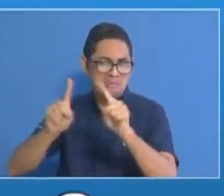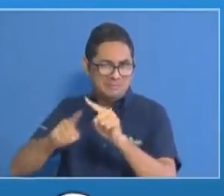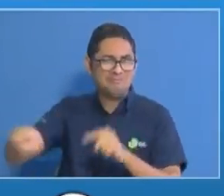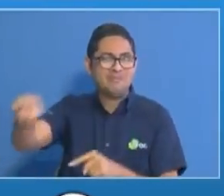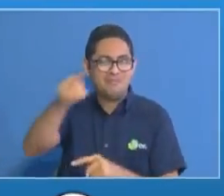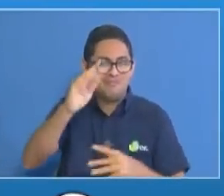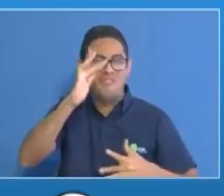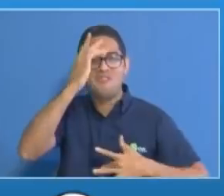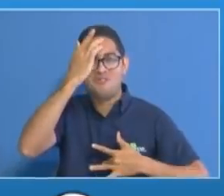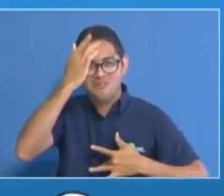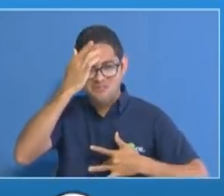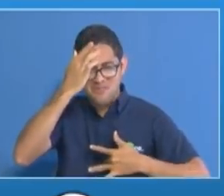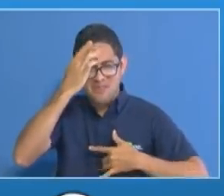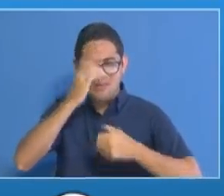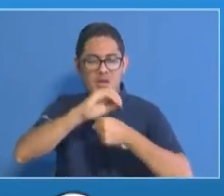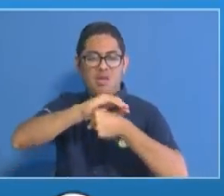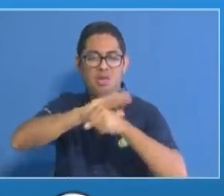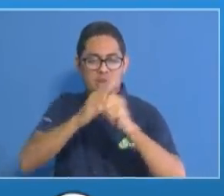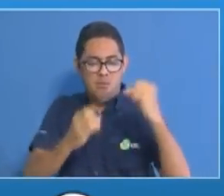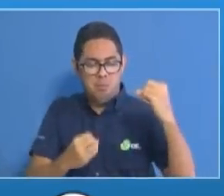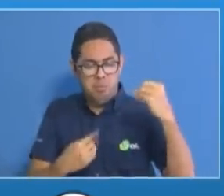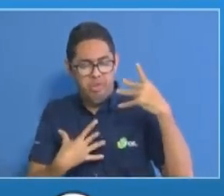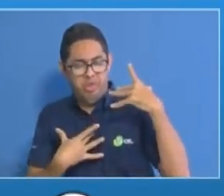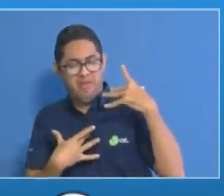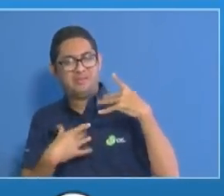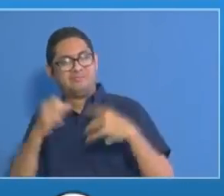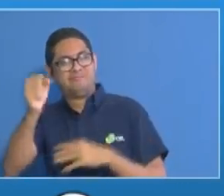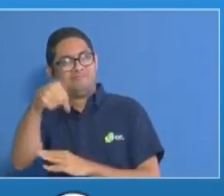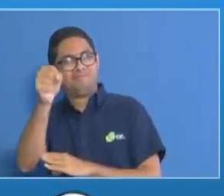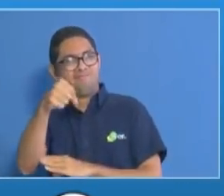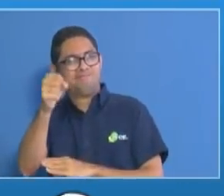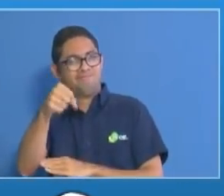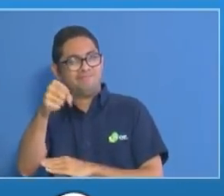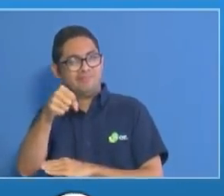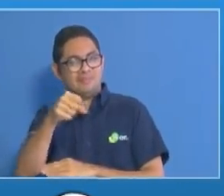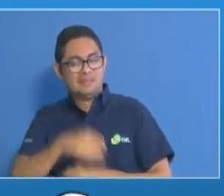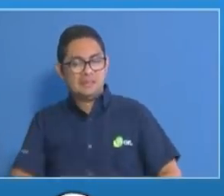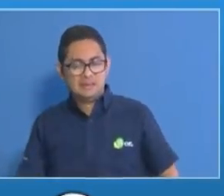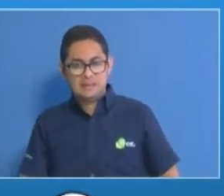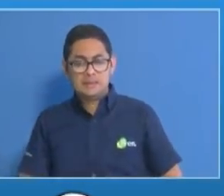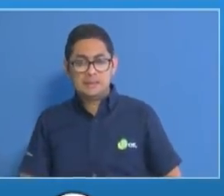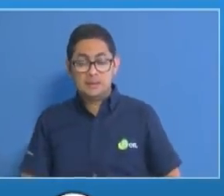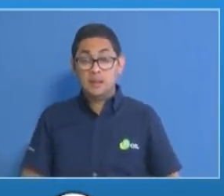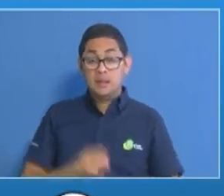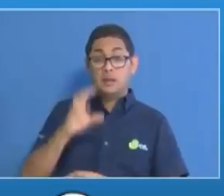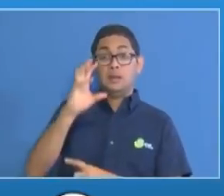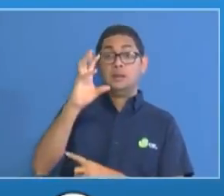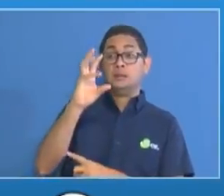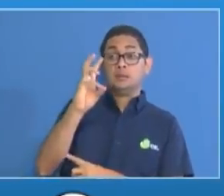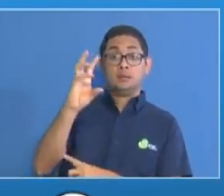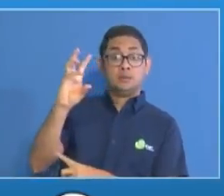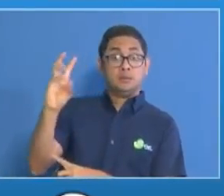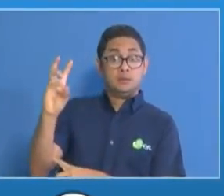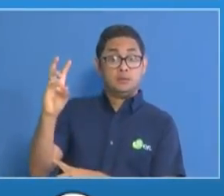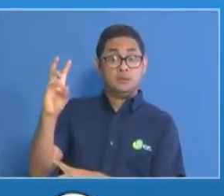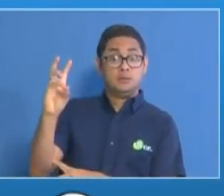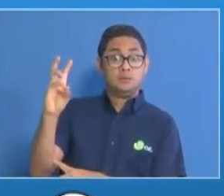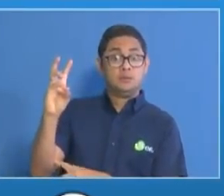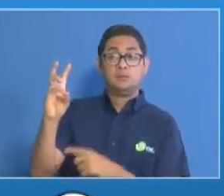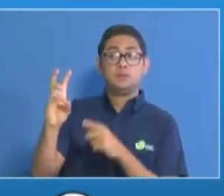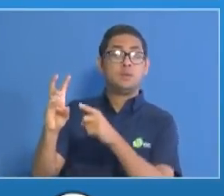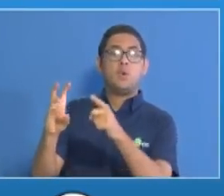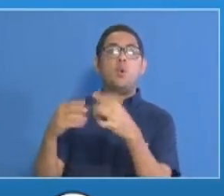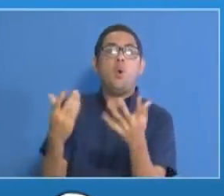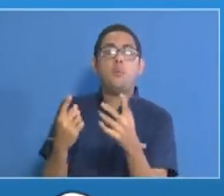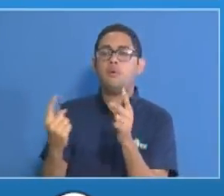que han sido afectados por el COVID-19. El 66 de ellos fueron